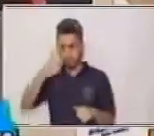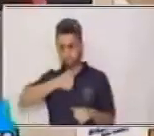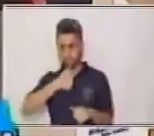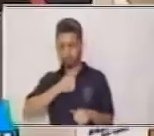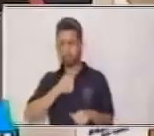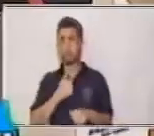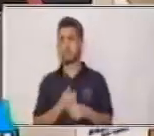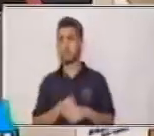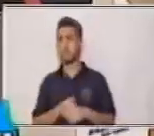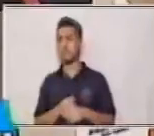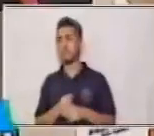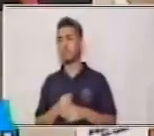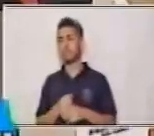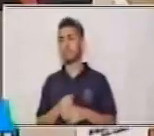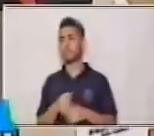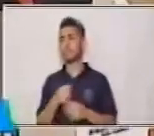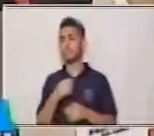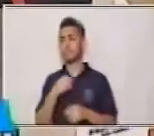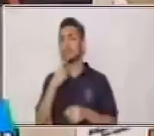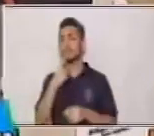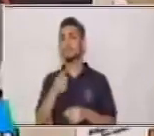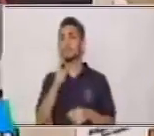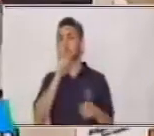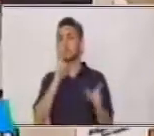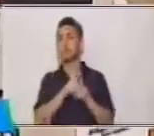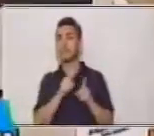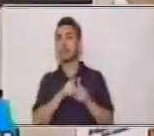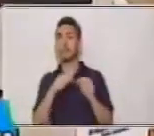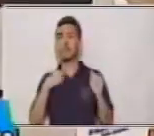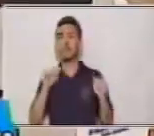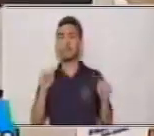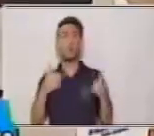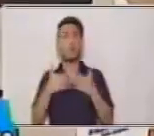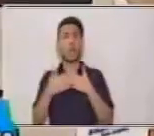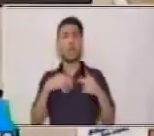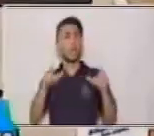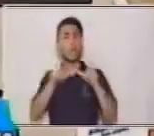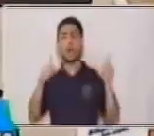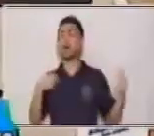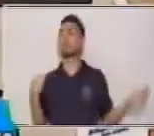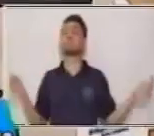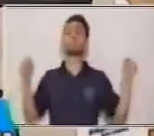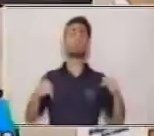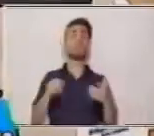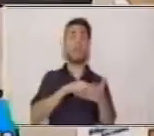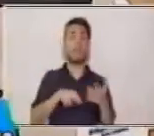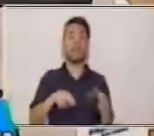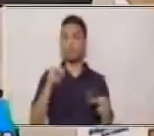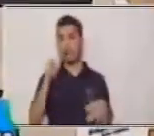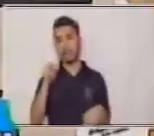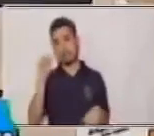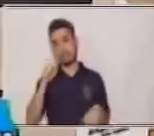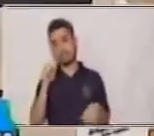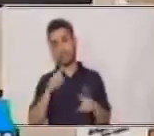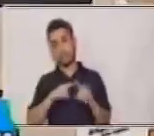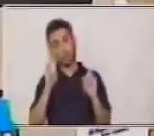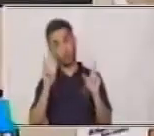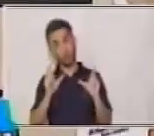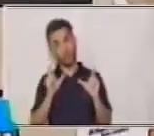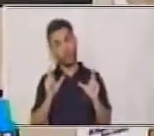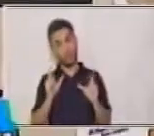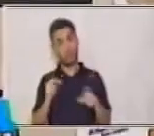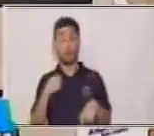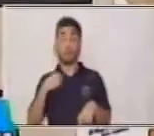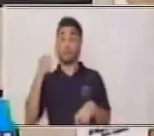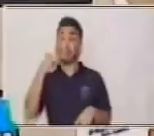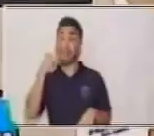Les había comentado también que podemos leerlo en la vía pública, siempre con precaución. Si yo tengo mi teléfono, no nos